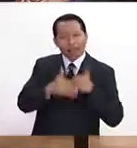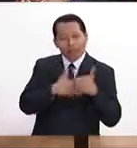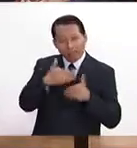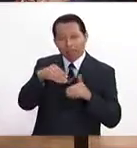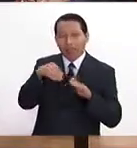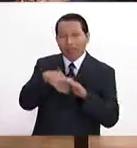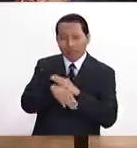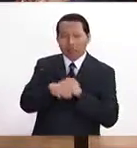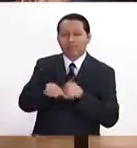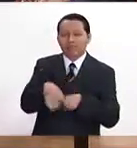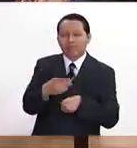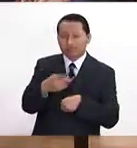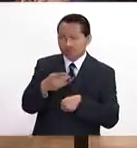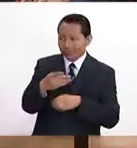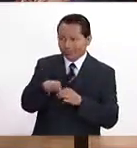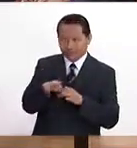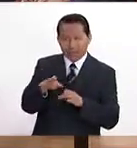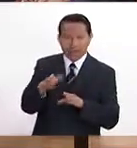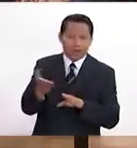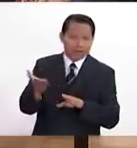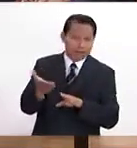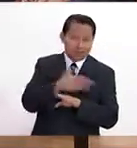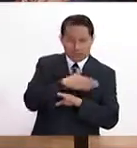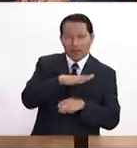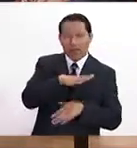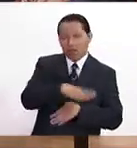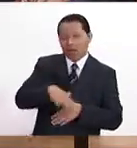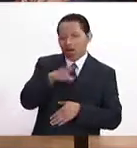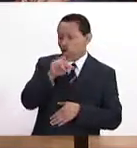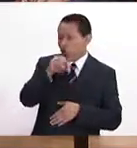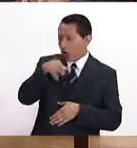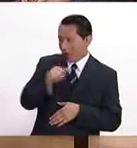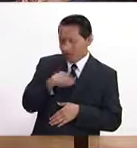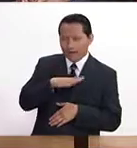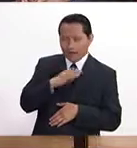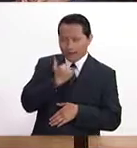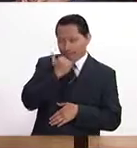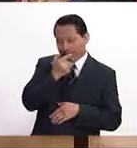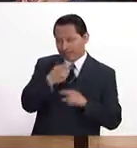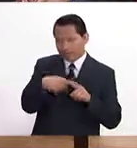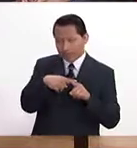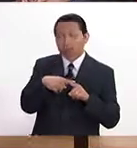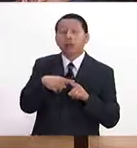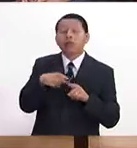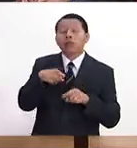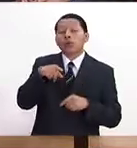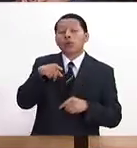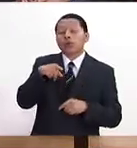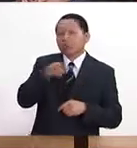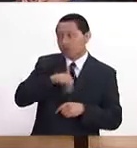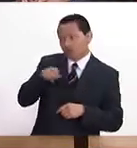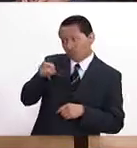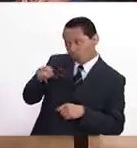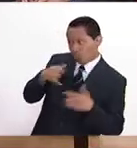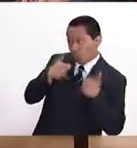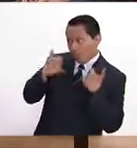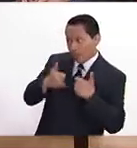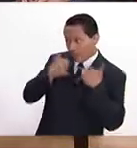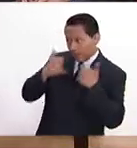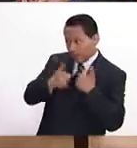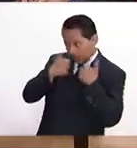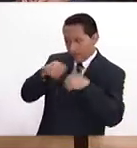pensado que es una cuestión ya que traemos desde la colonia. Tú, como joven, emprendedor, ¿por qué